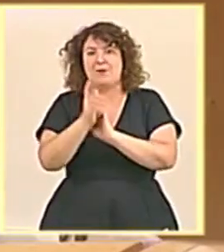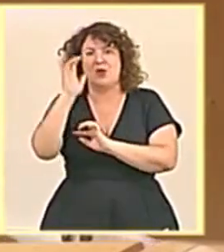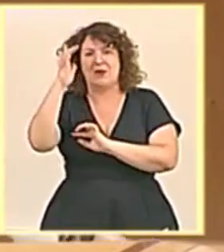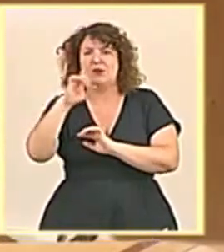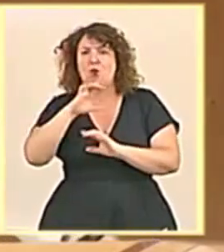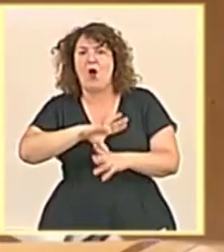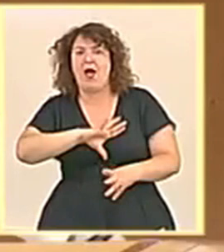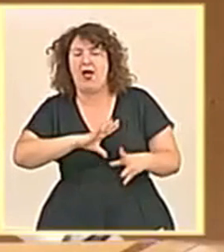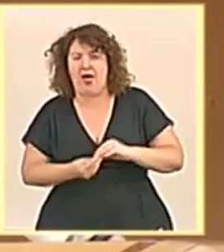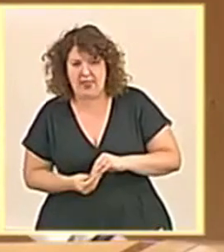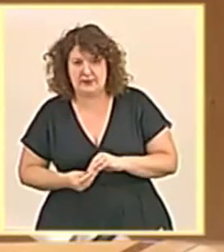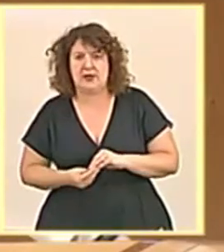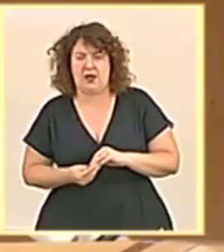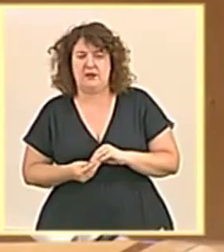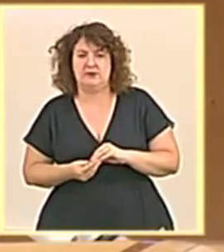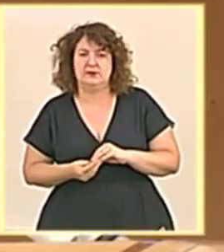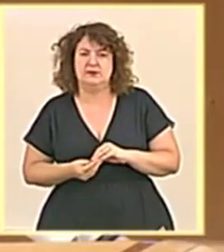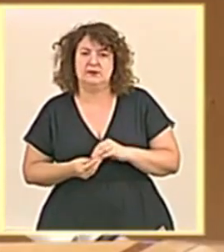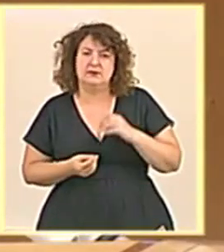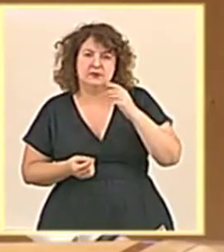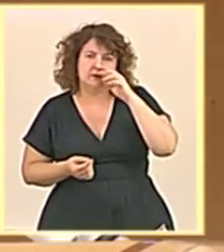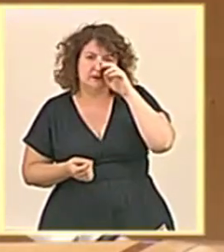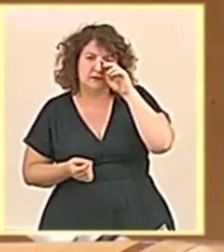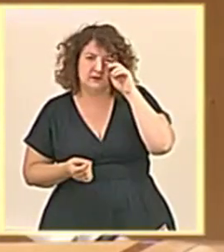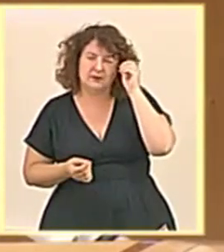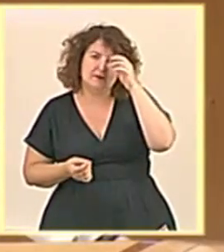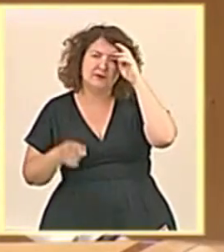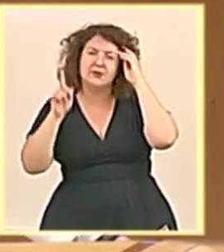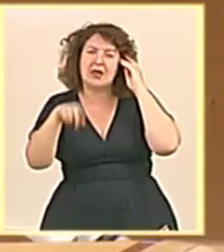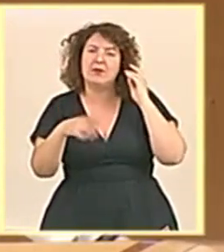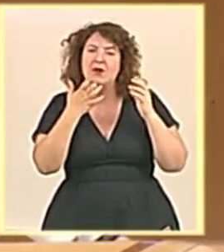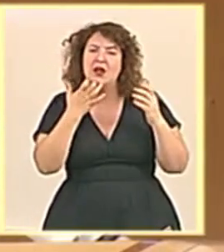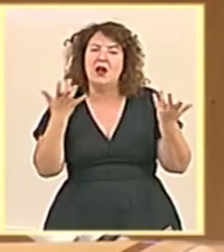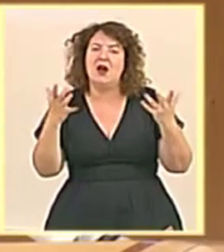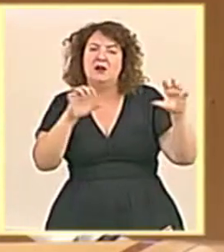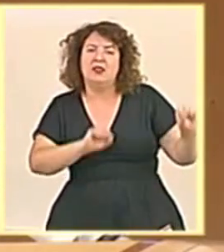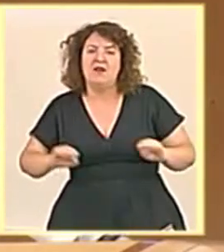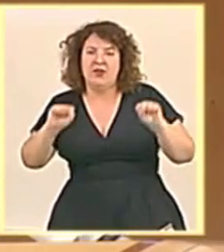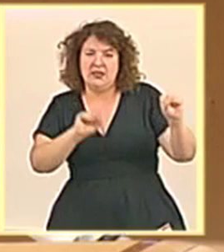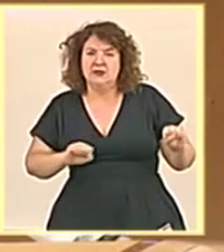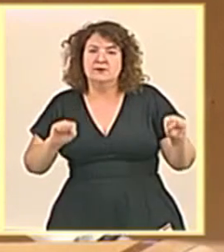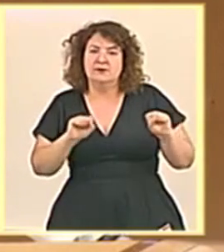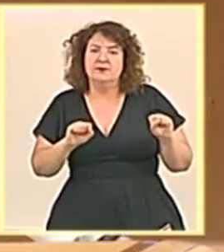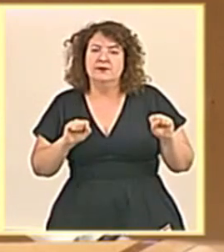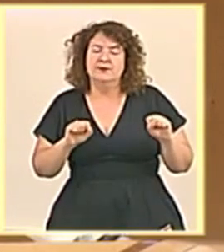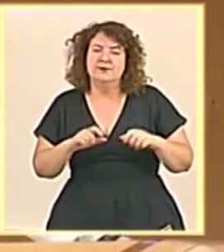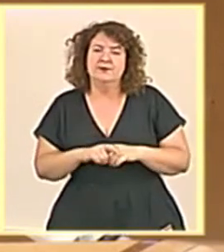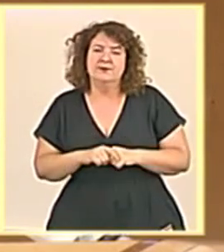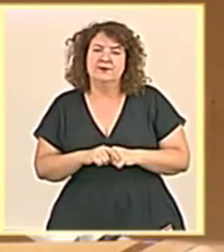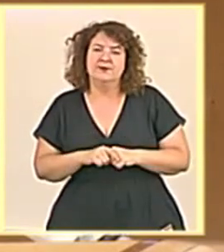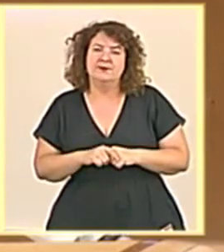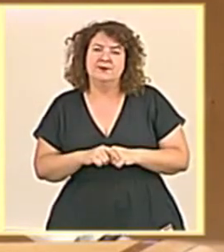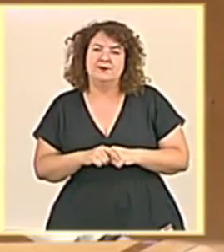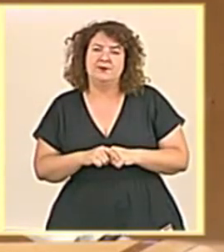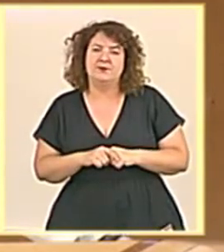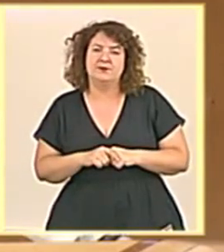litoral, pero también para lograr una mejor defensa y evitar que la intervención de